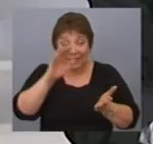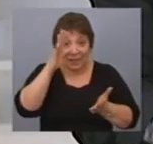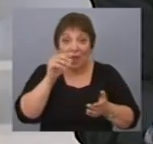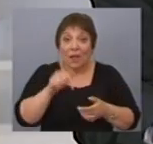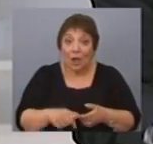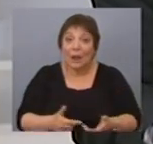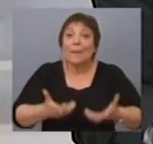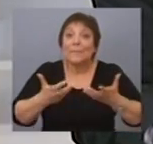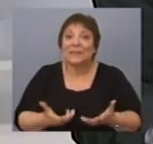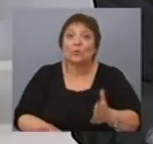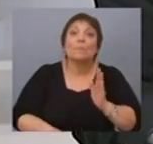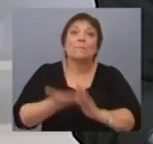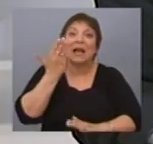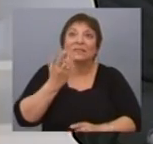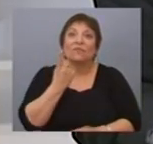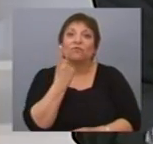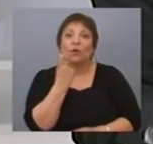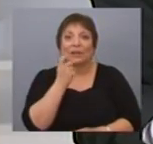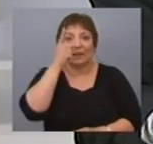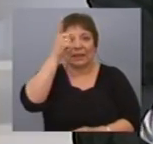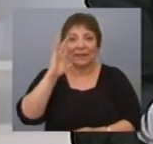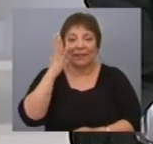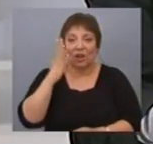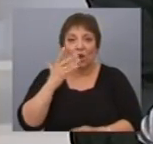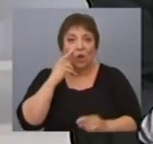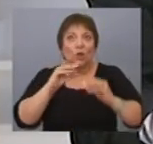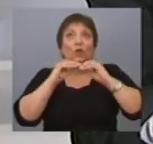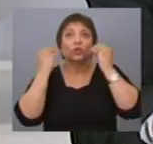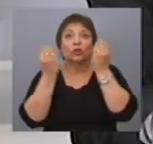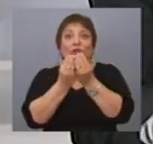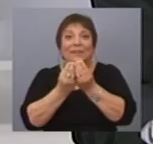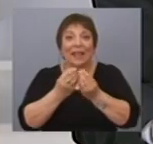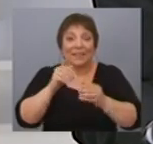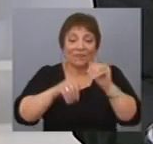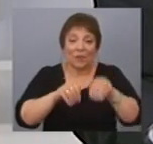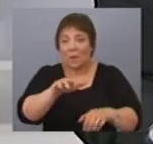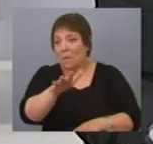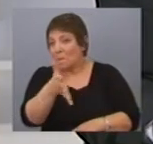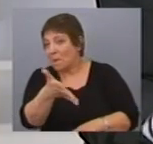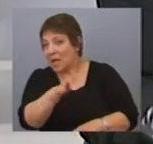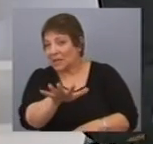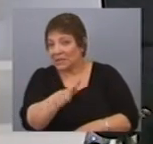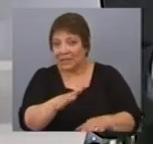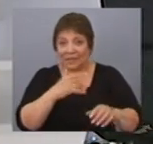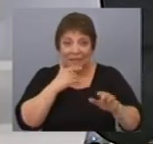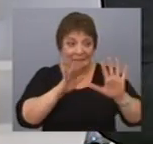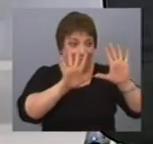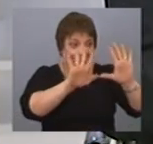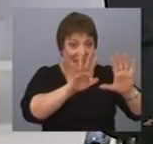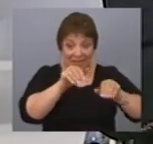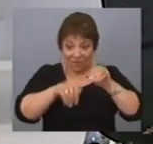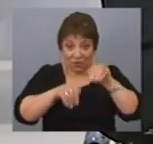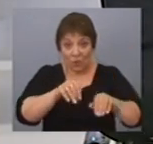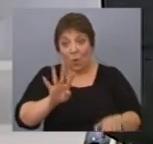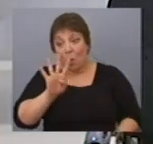interior pesa bastante más en el conjunto del electorado. Más o menos de cada 10 electores,